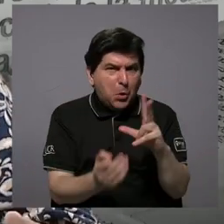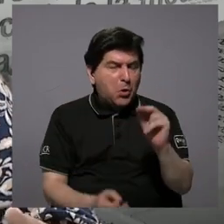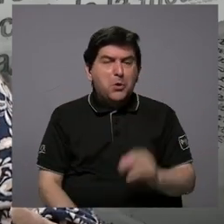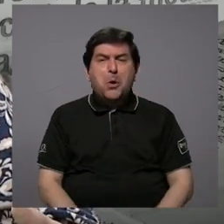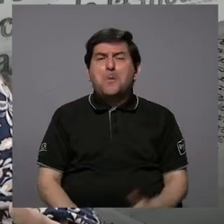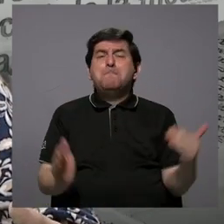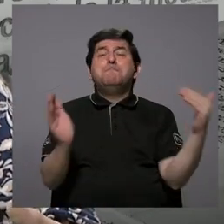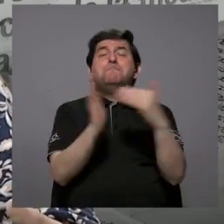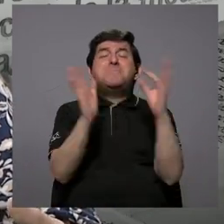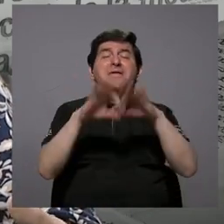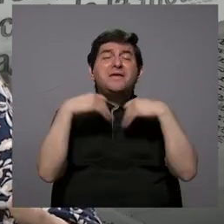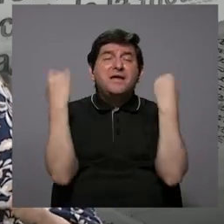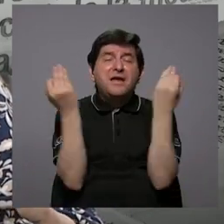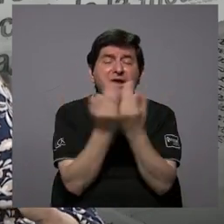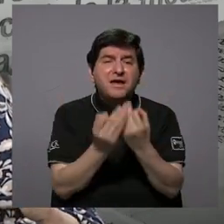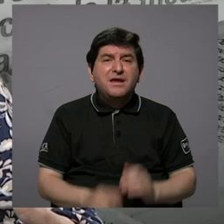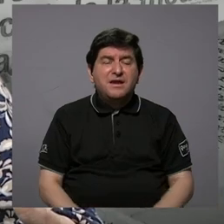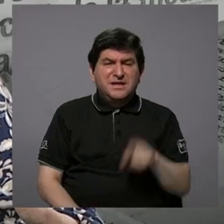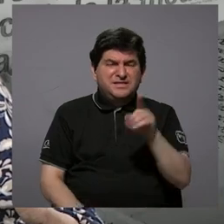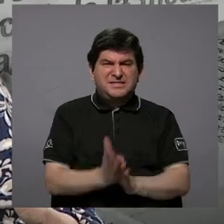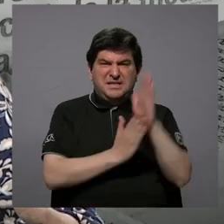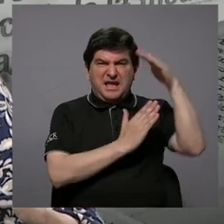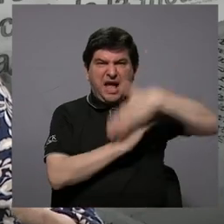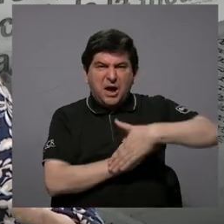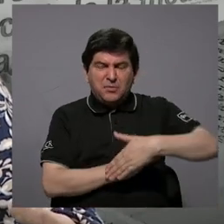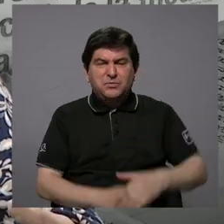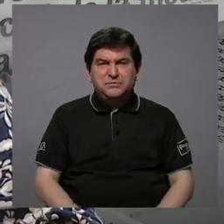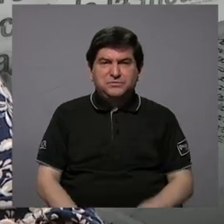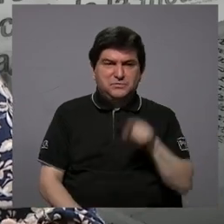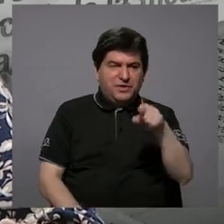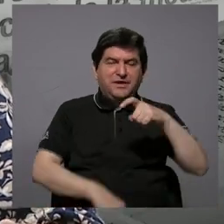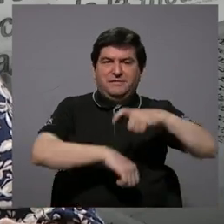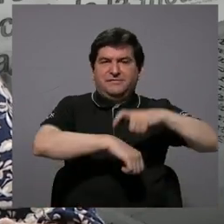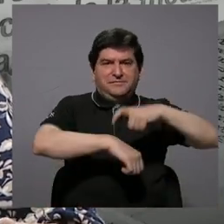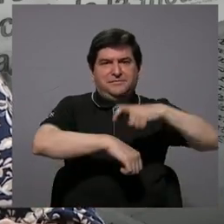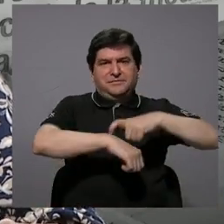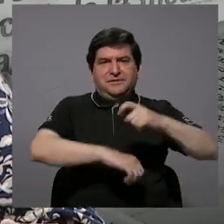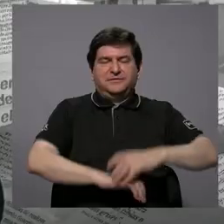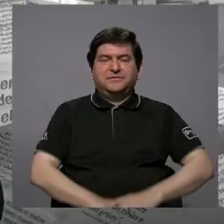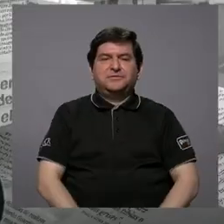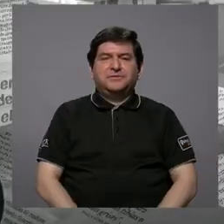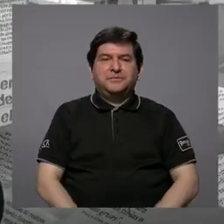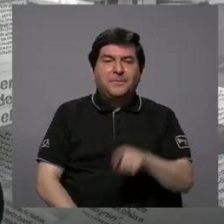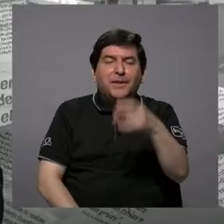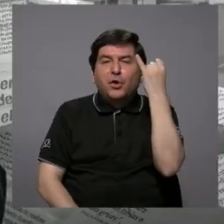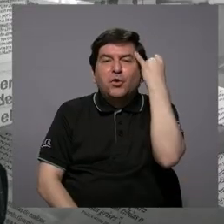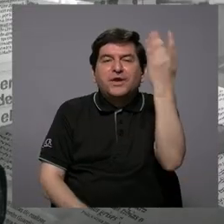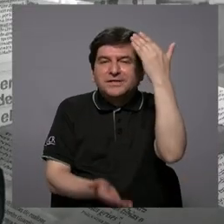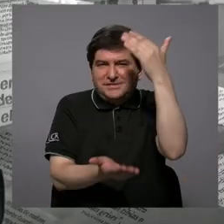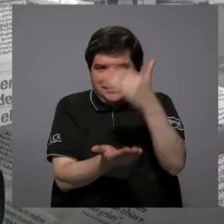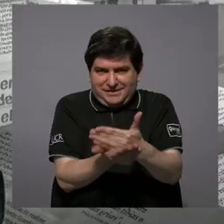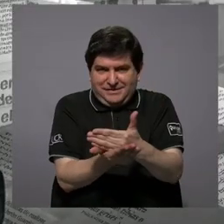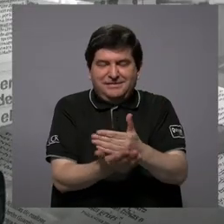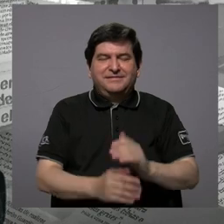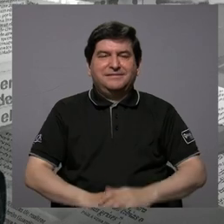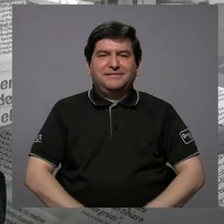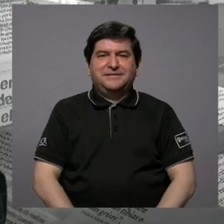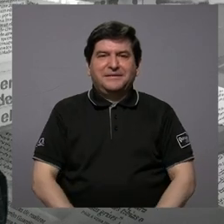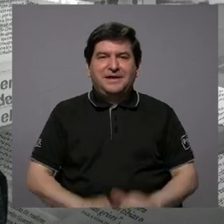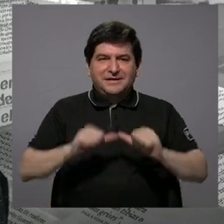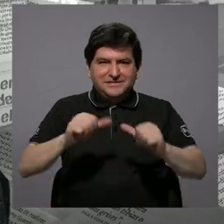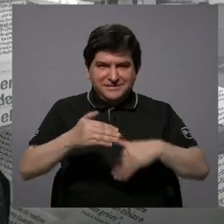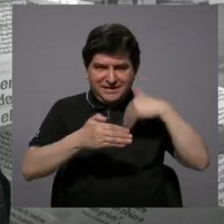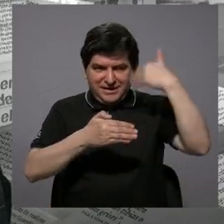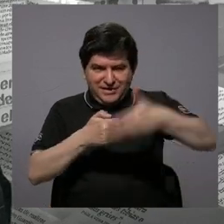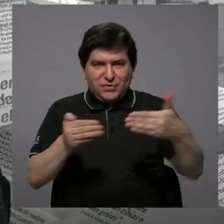miles de familias que fueron atropelladas con el dedo en ese momento. Nos vamos a quedar con eso. Vamos a hacer una pausa y